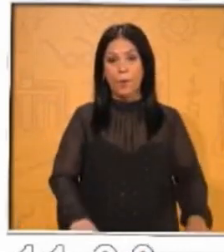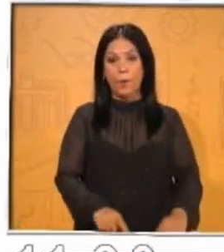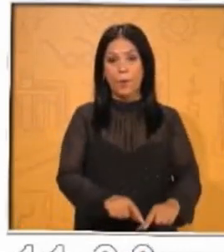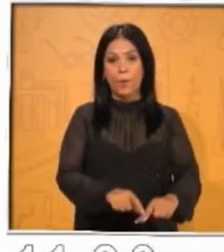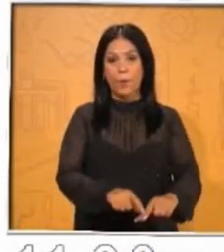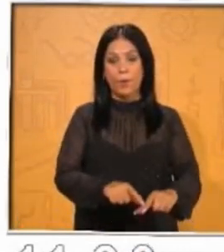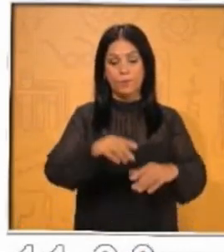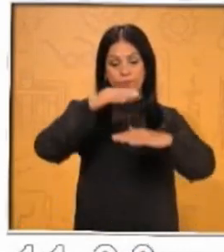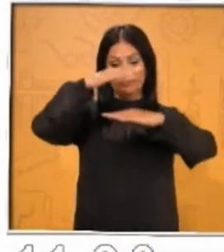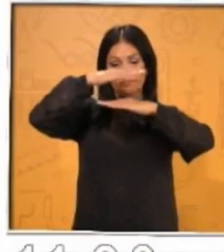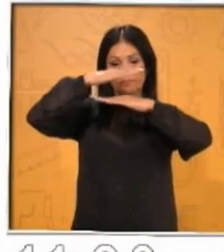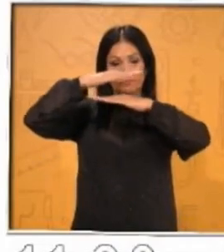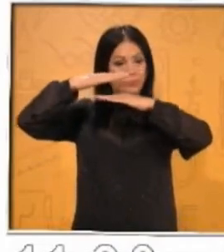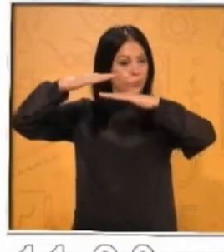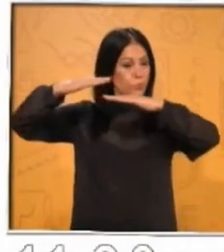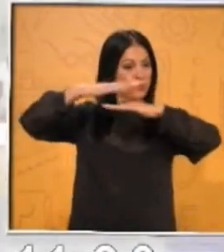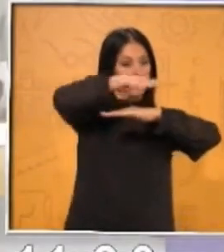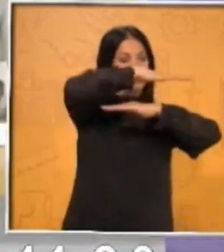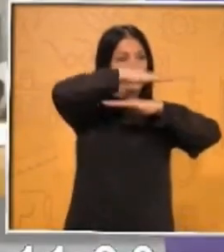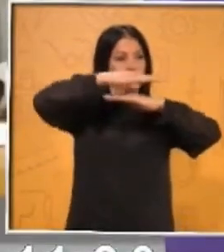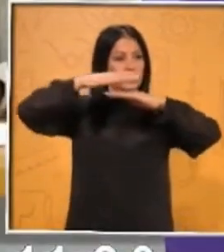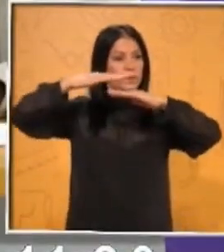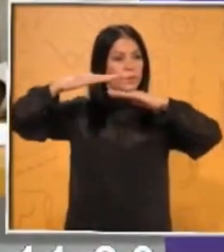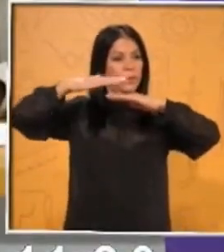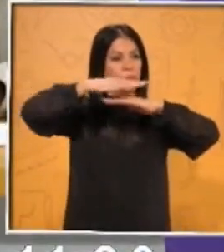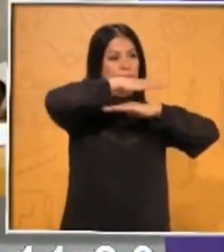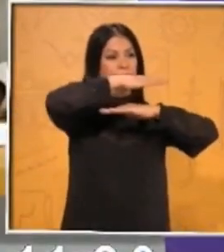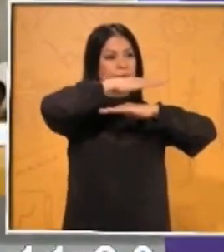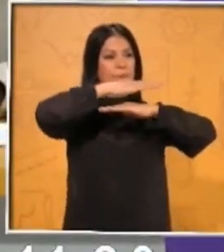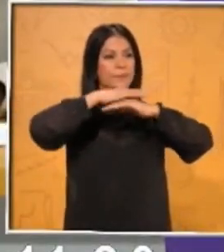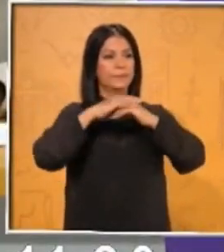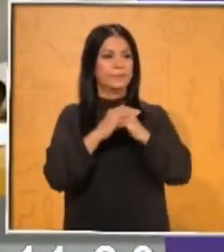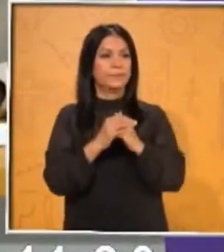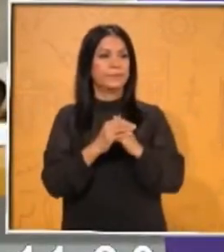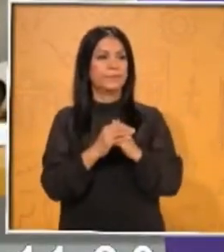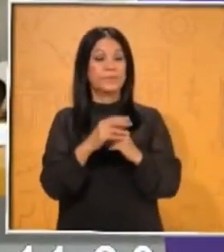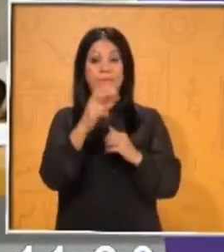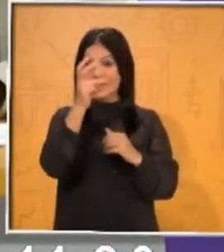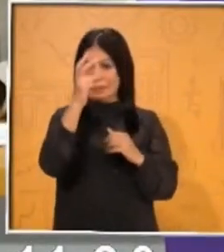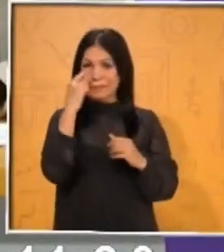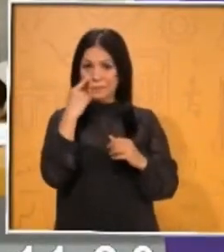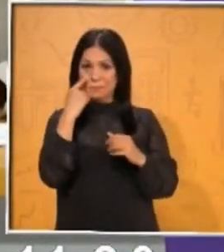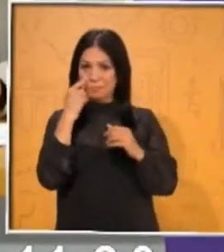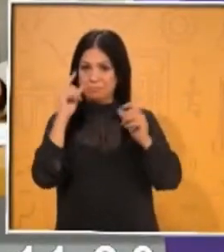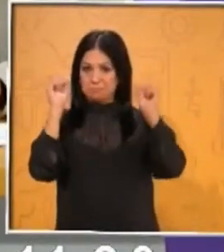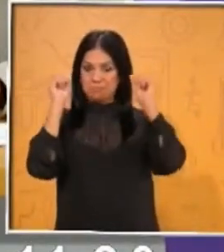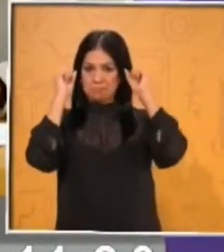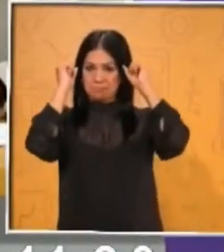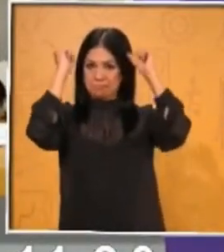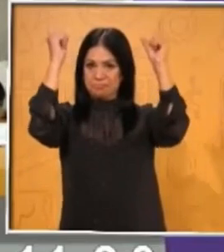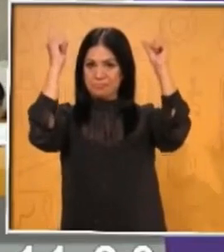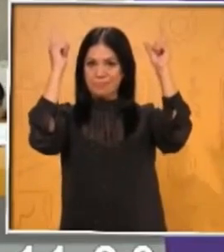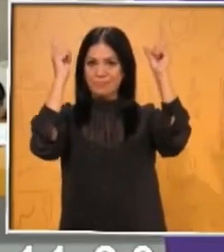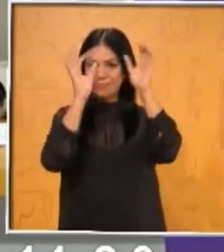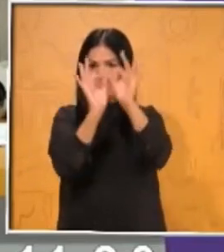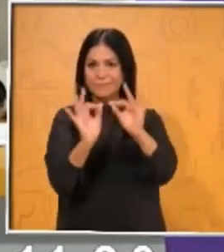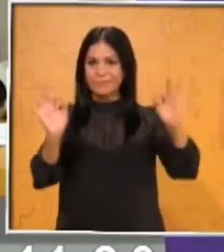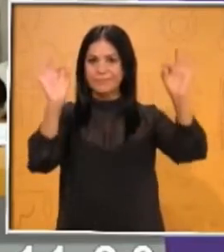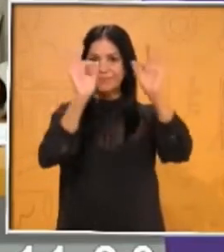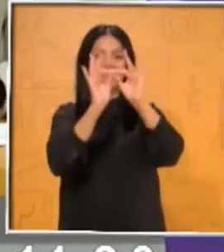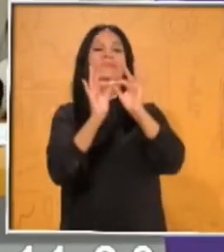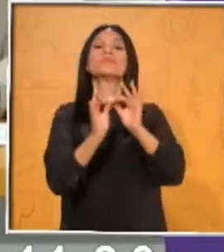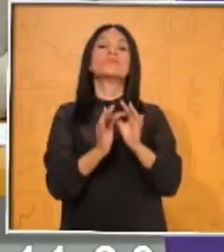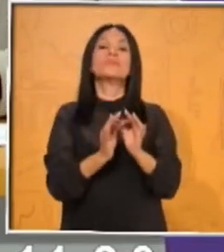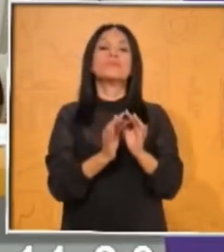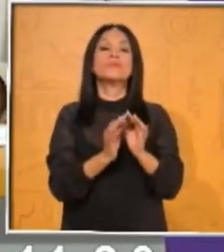Y ahora bien, tú mismo, con esos conceptos básicos que acabamos de analizar, como magnetismo, polo norte, polo sur, imanes,